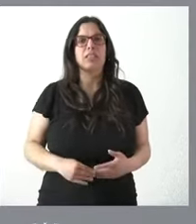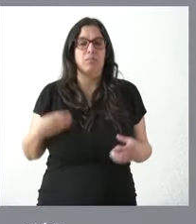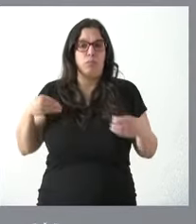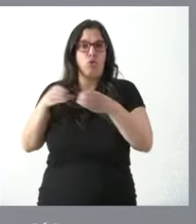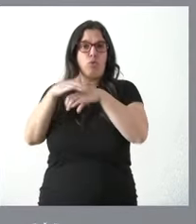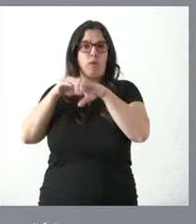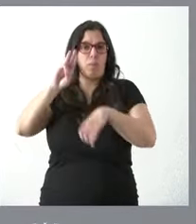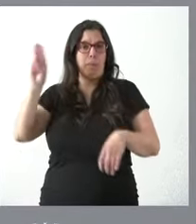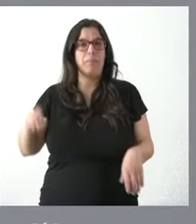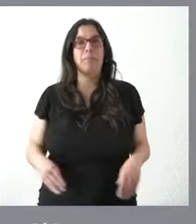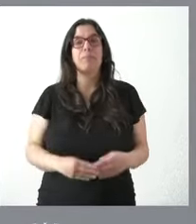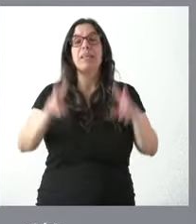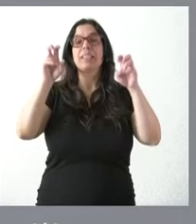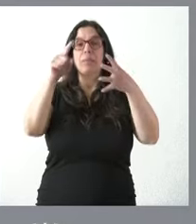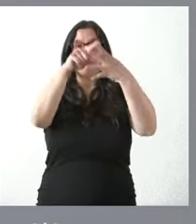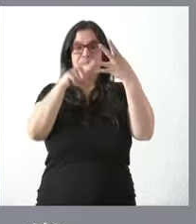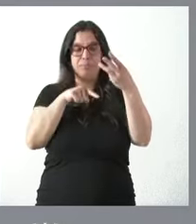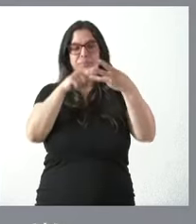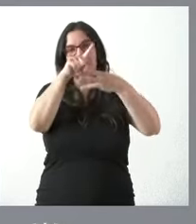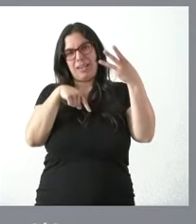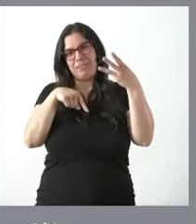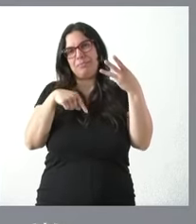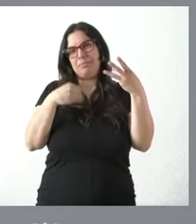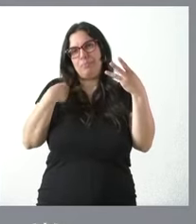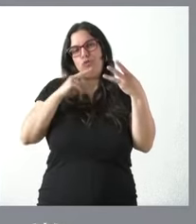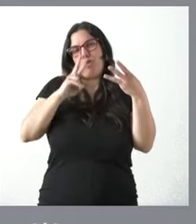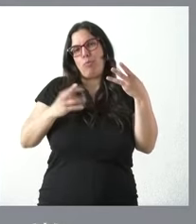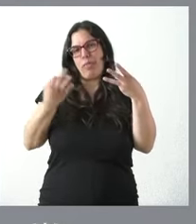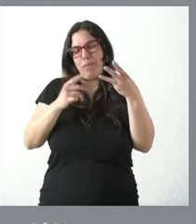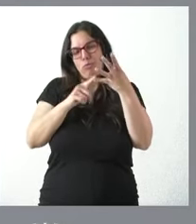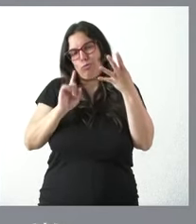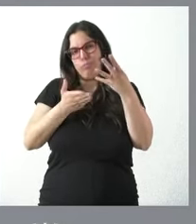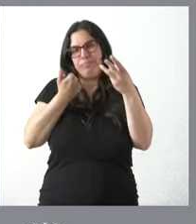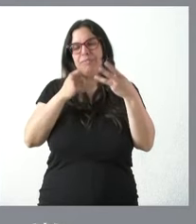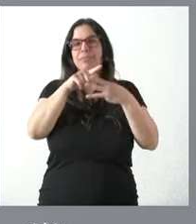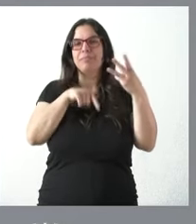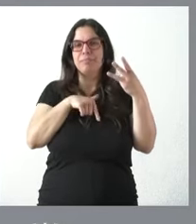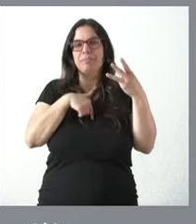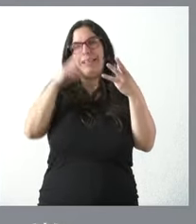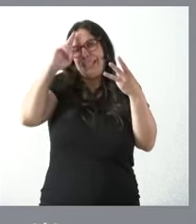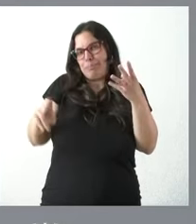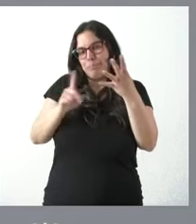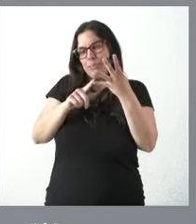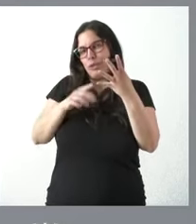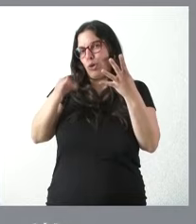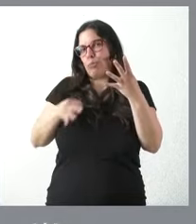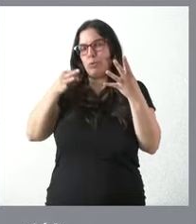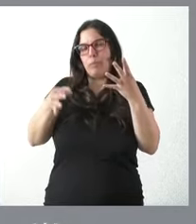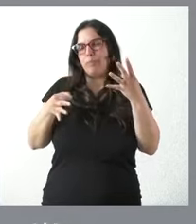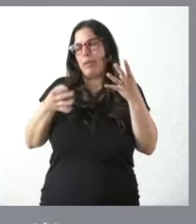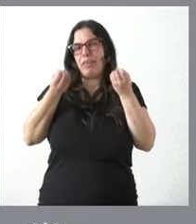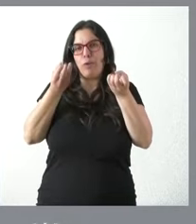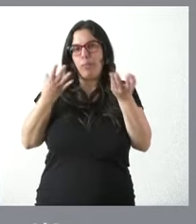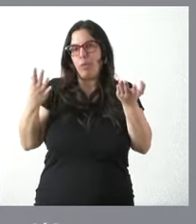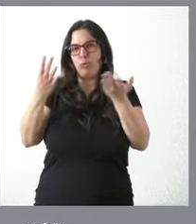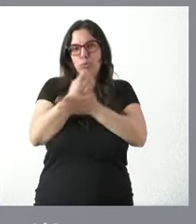pues sobre lo que son las preguntas que es lo que creo que a mí me corresponde responder respetando como hacemos toda la información